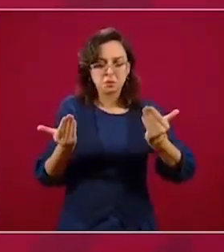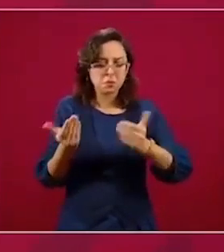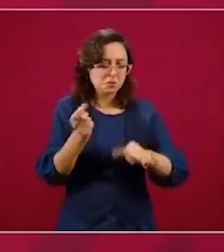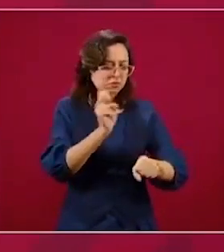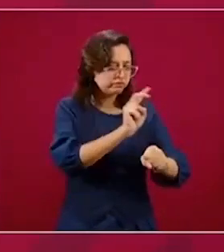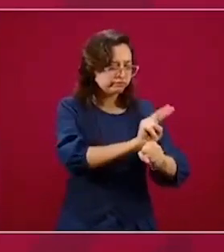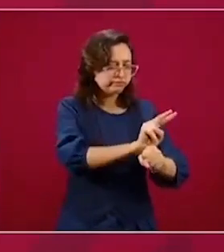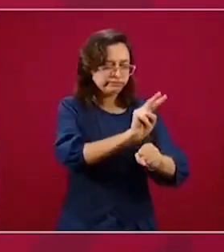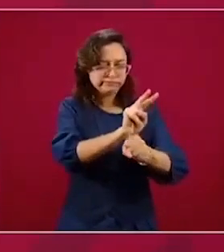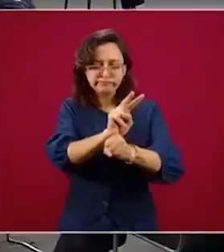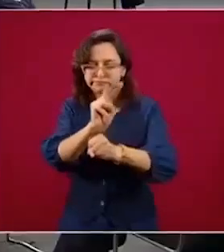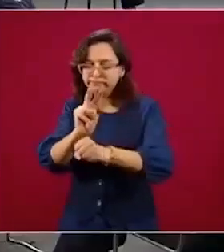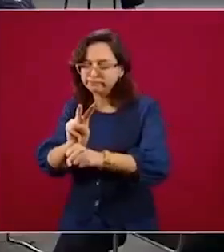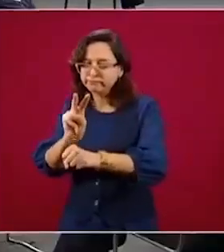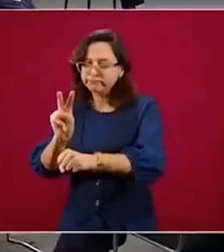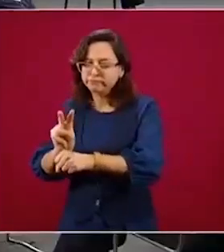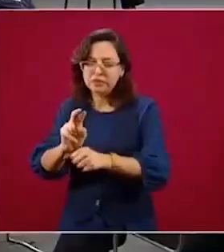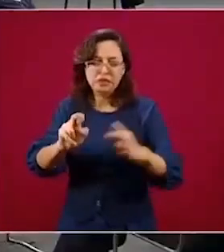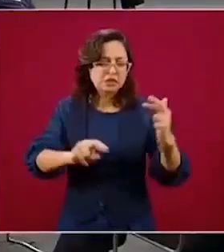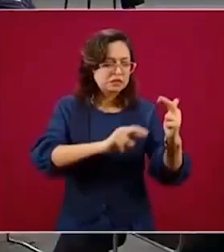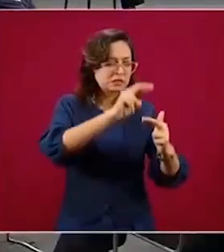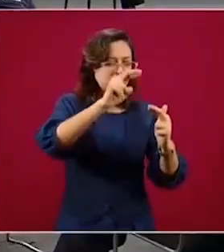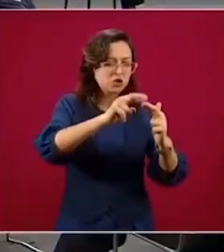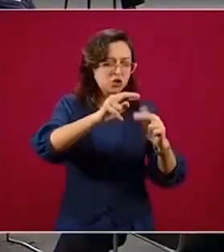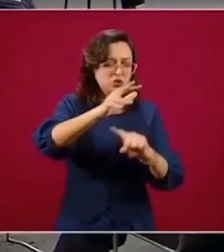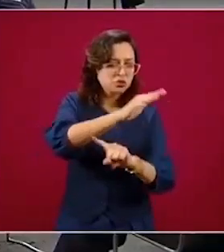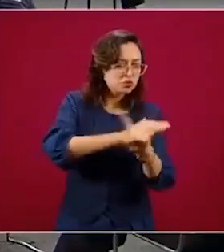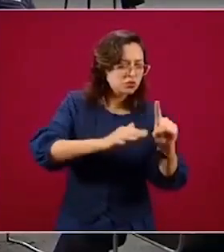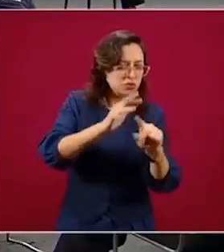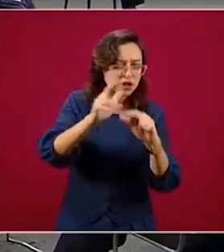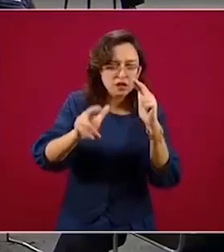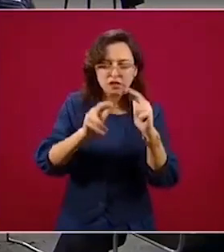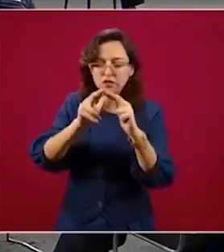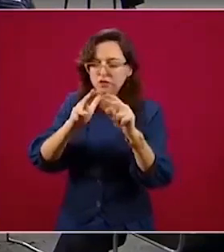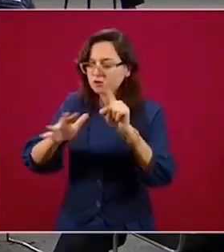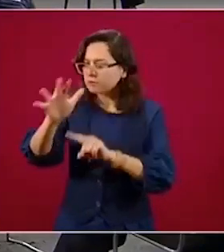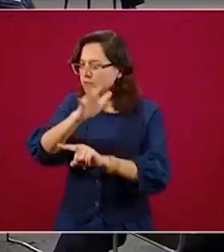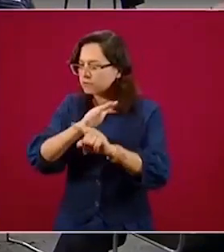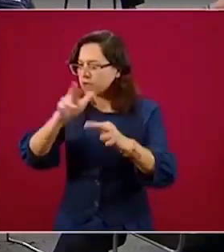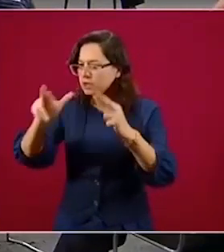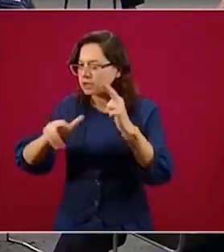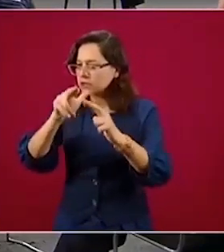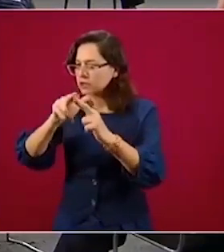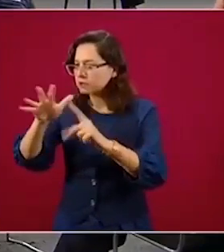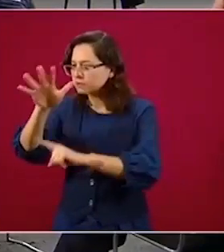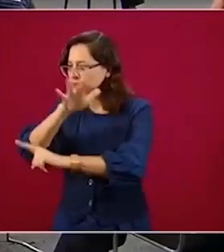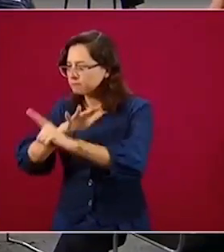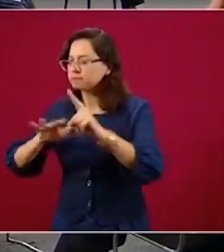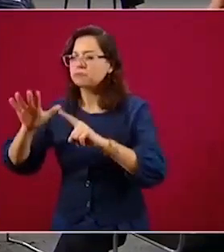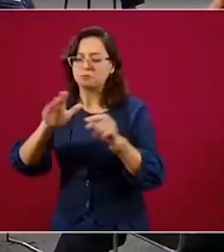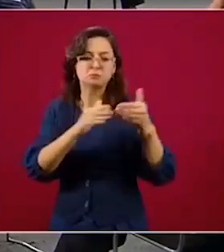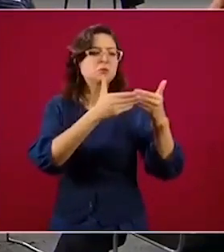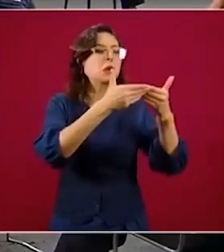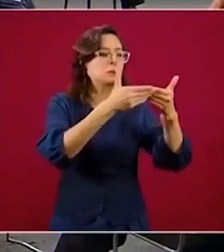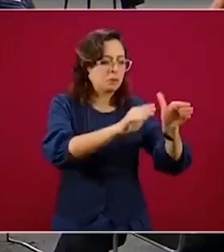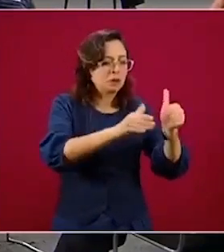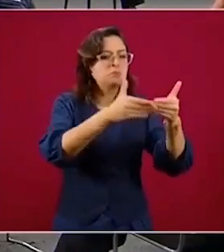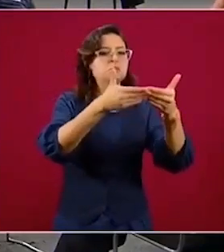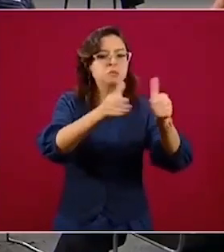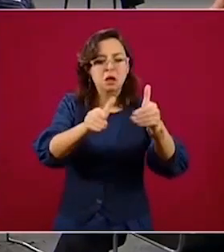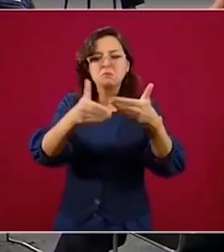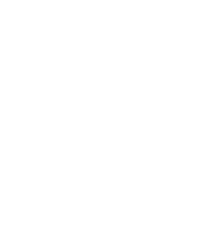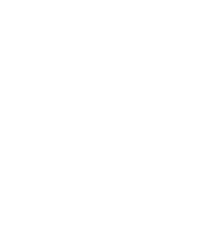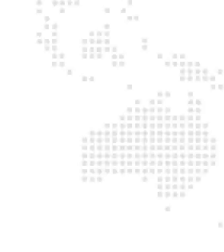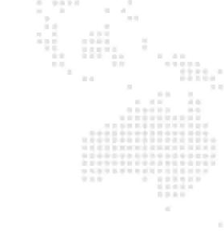características de cada región, cómo se vayan presentando los hechos. ¡Gracias!